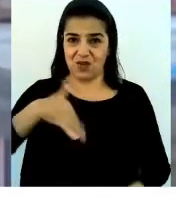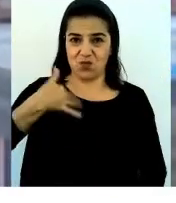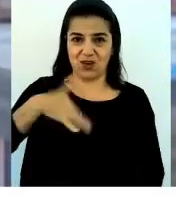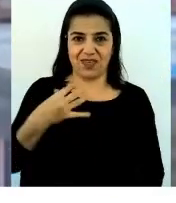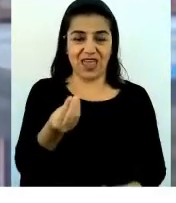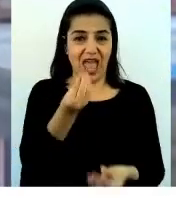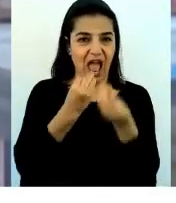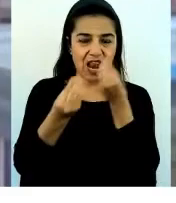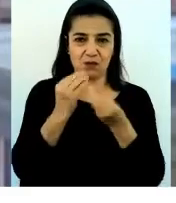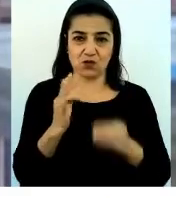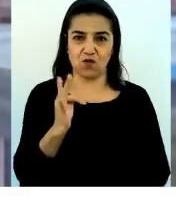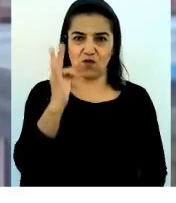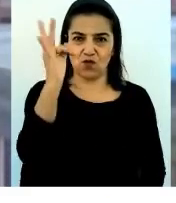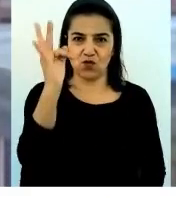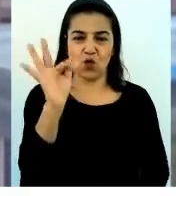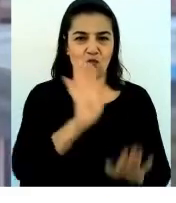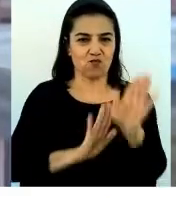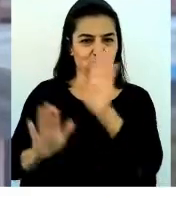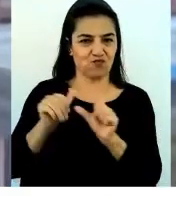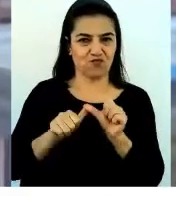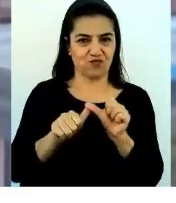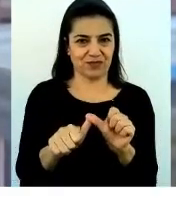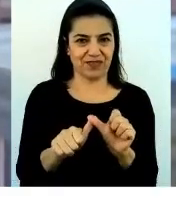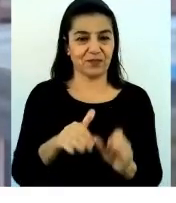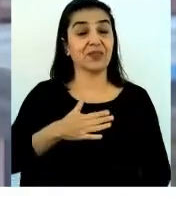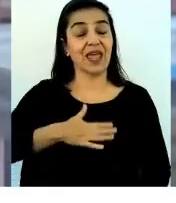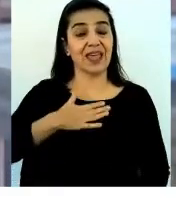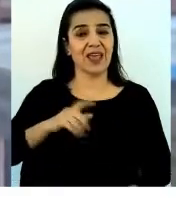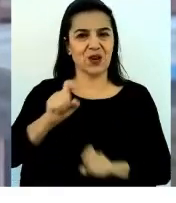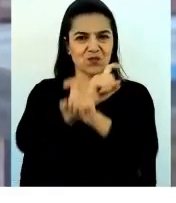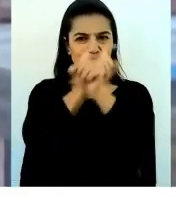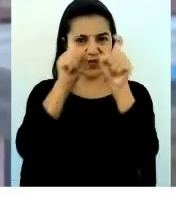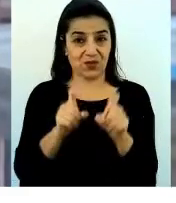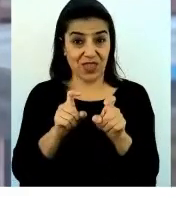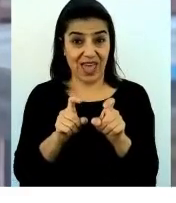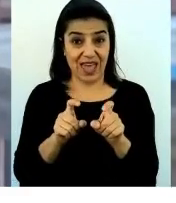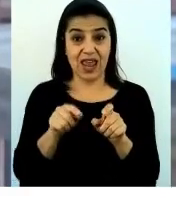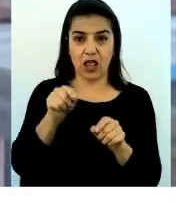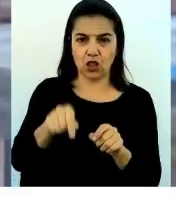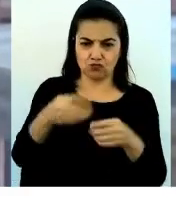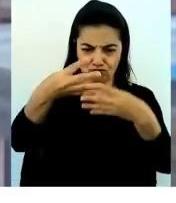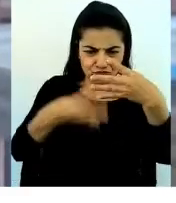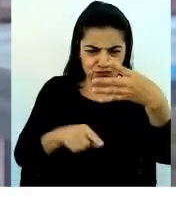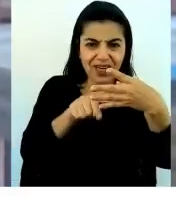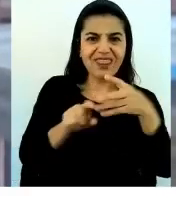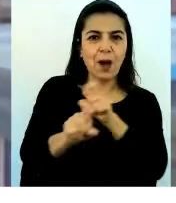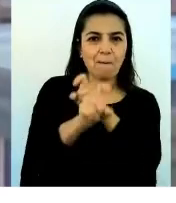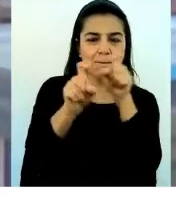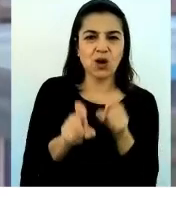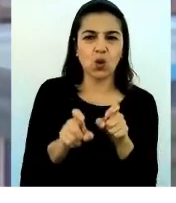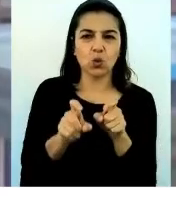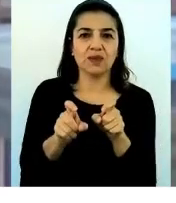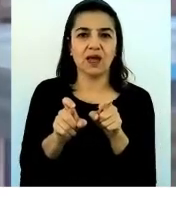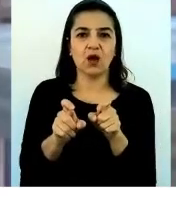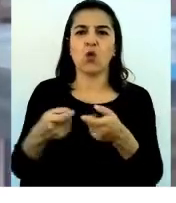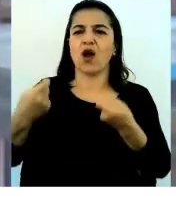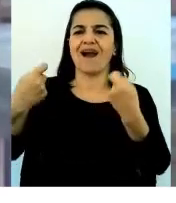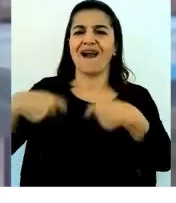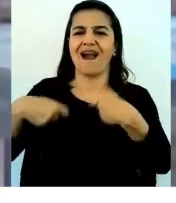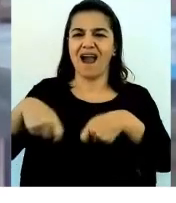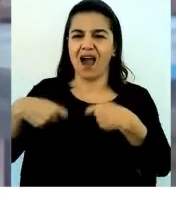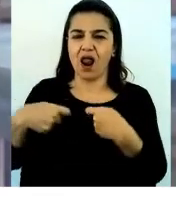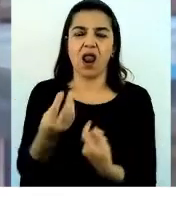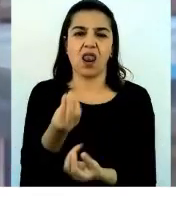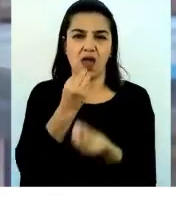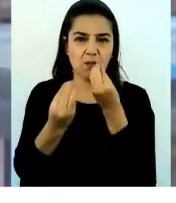Quiero partir preguntándote por algunas de las consultas que ya han aparecido en nuestro chat relacionadas con el alto costo de la alimentación saludable.